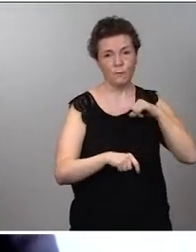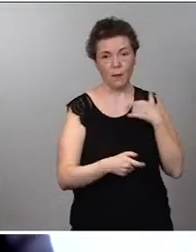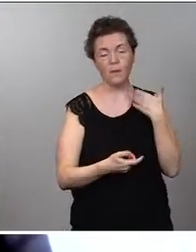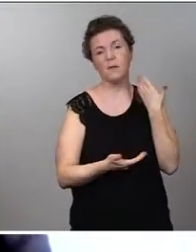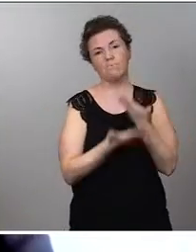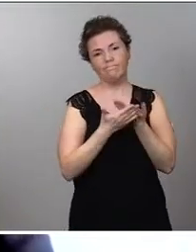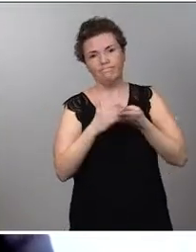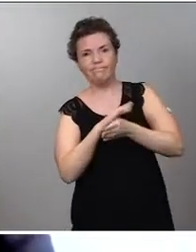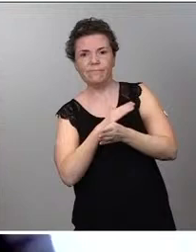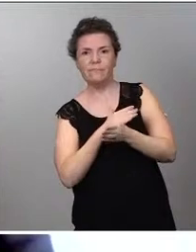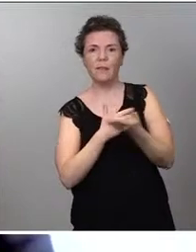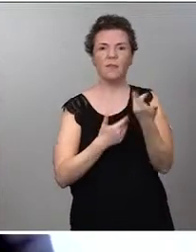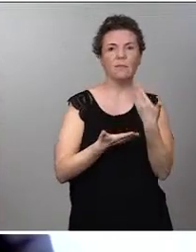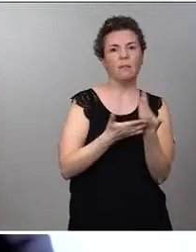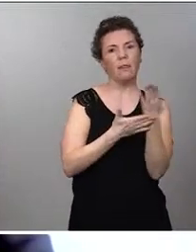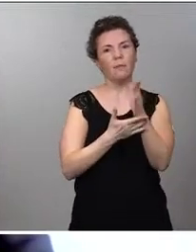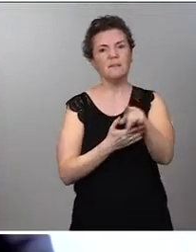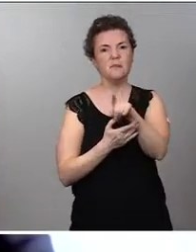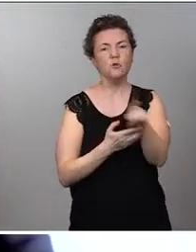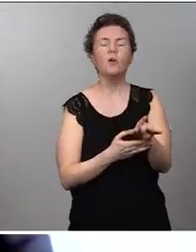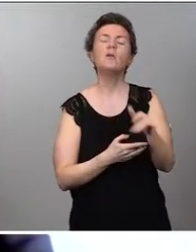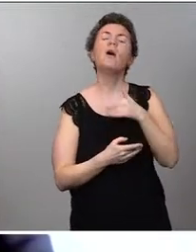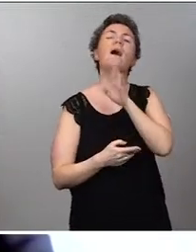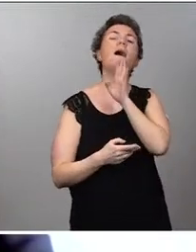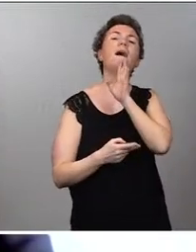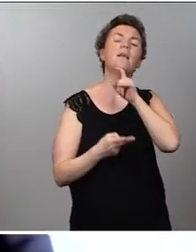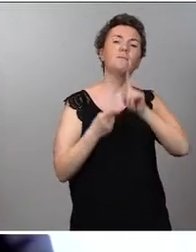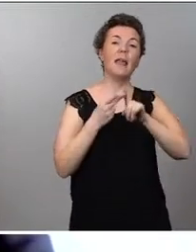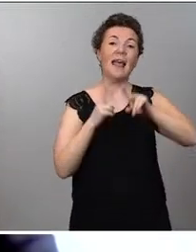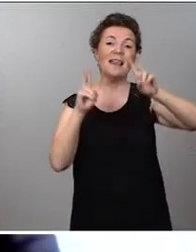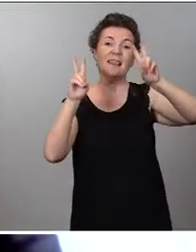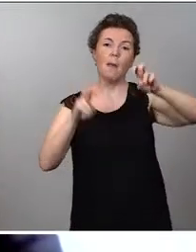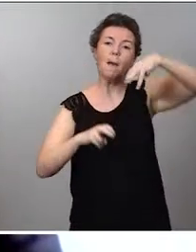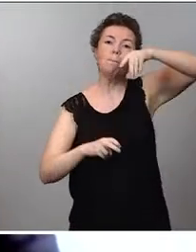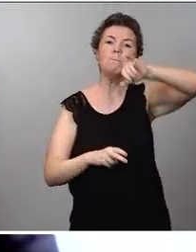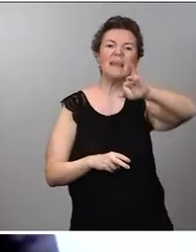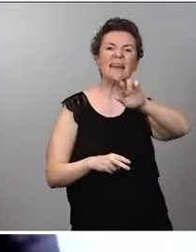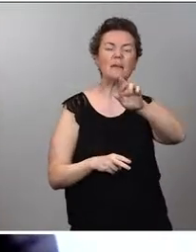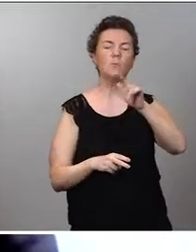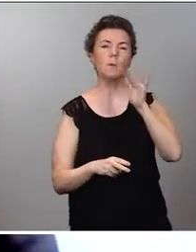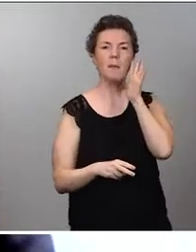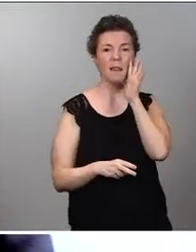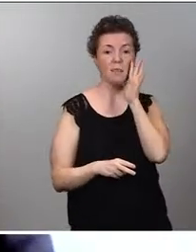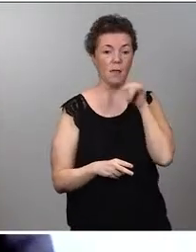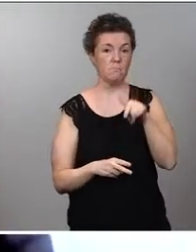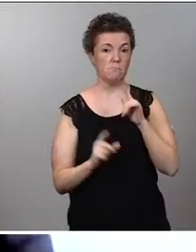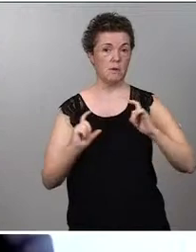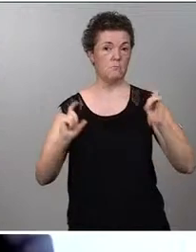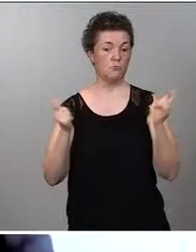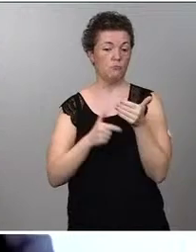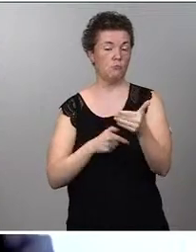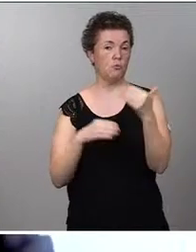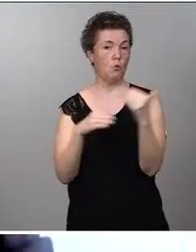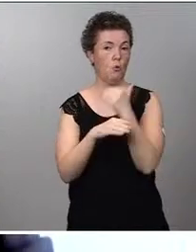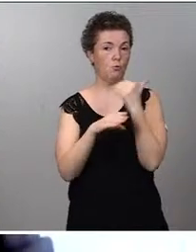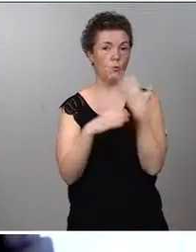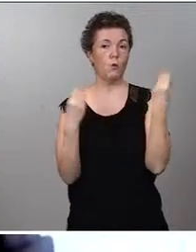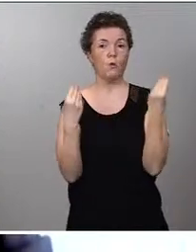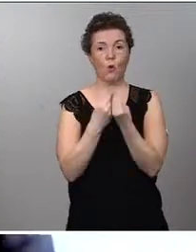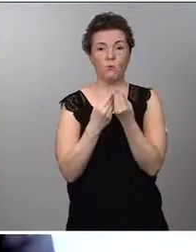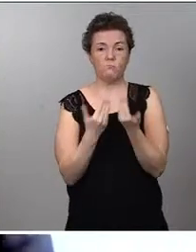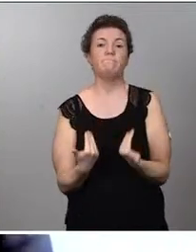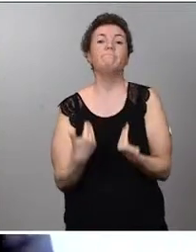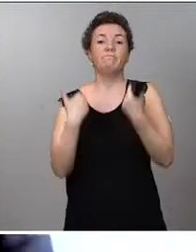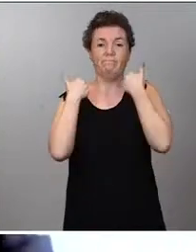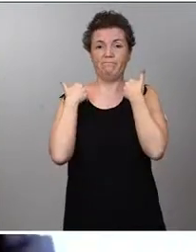luego quería detenerme en lo que ha comentado del MIR, porque está previsto en principio una reunión en octubre con los responsables de los